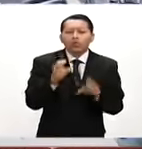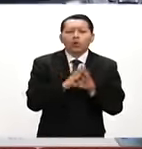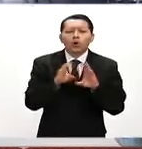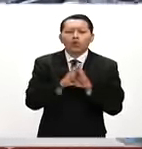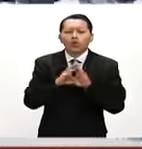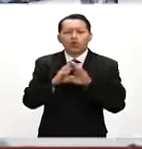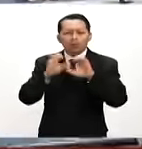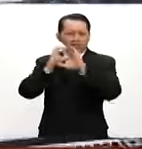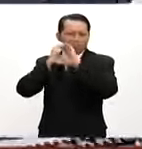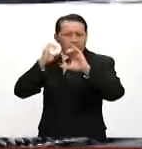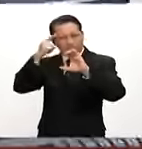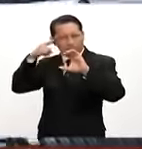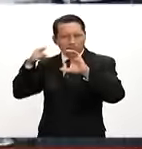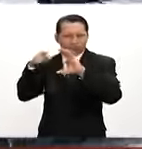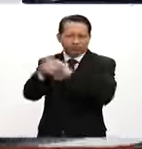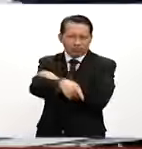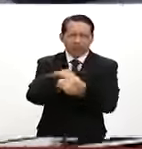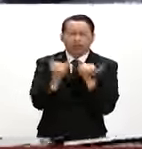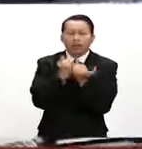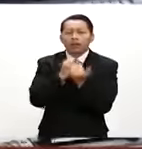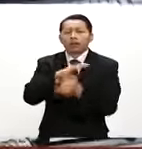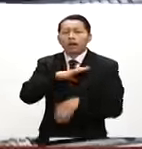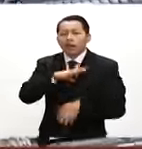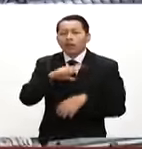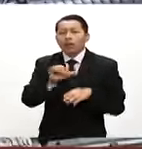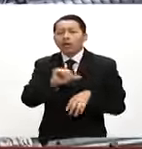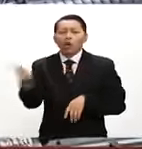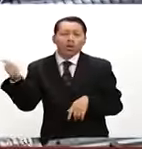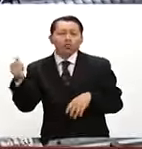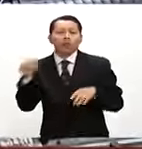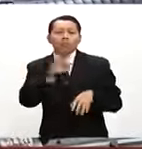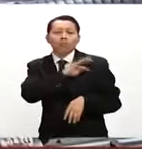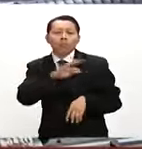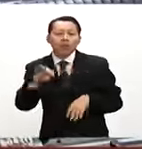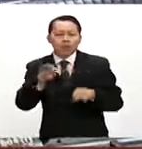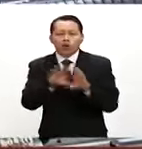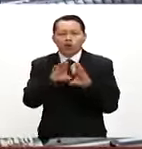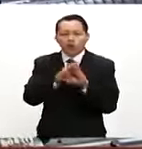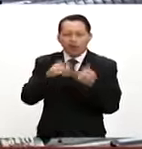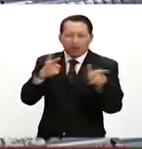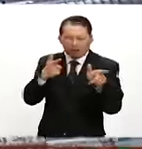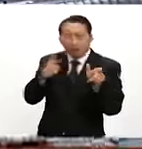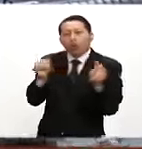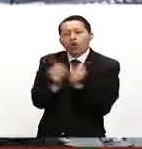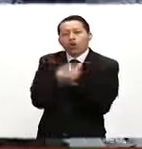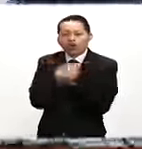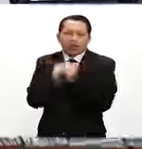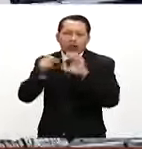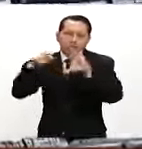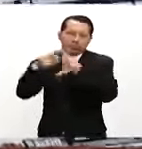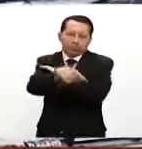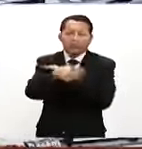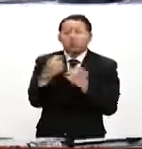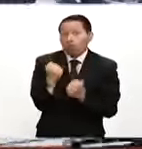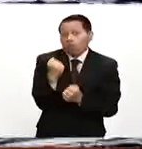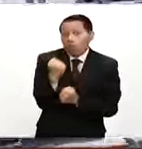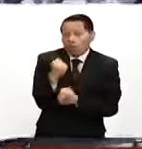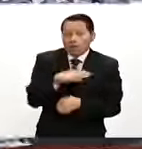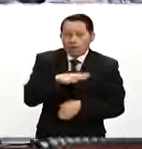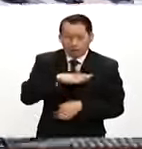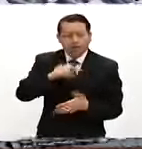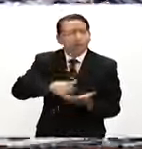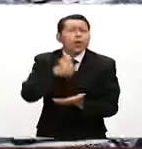lanzagranadas o esta otra es una carabina con un lanzagranadas incluido. Son armas de altísimo poder que